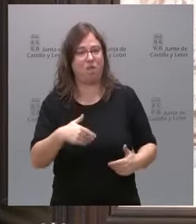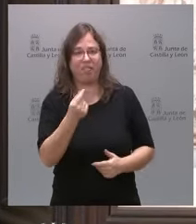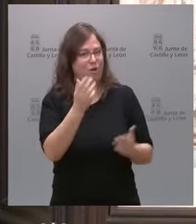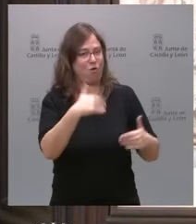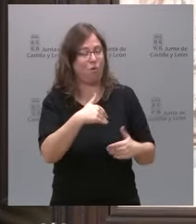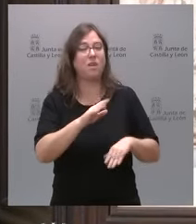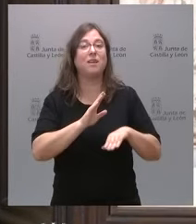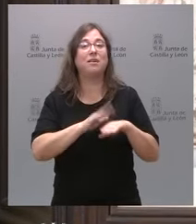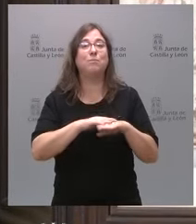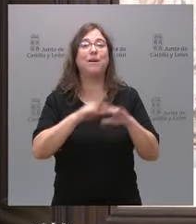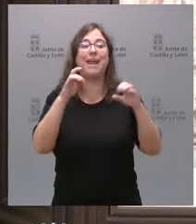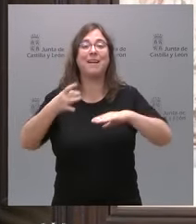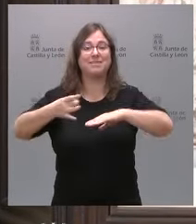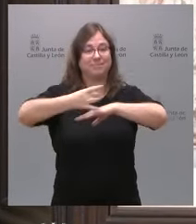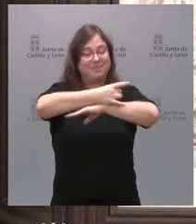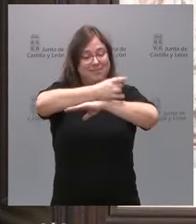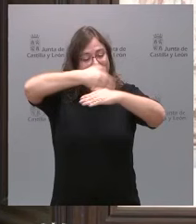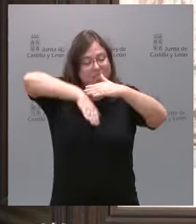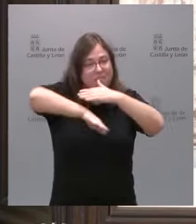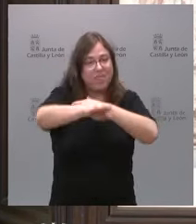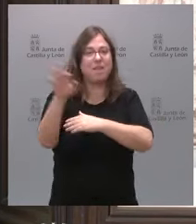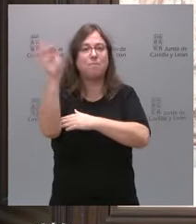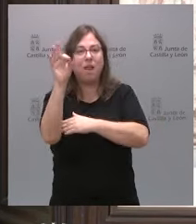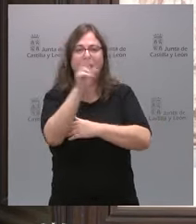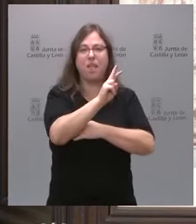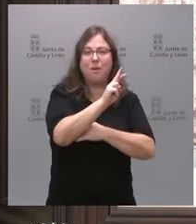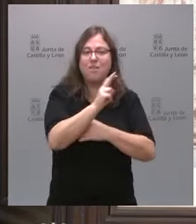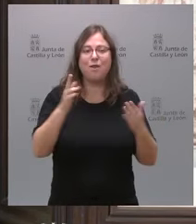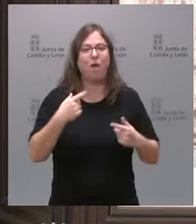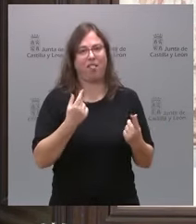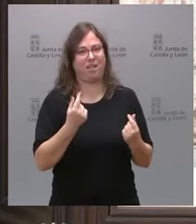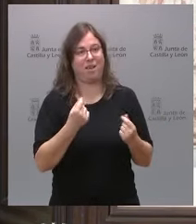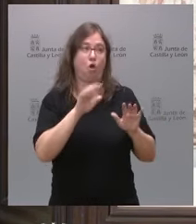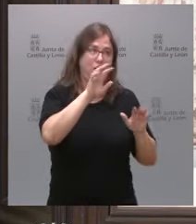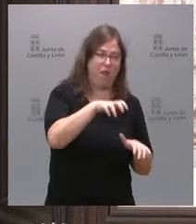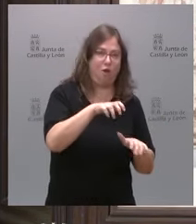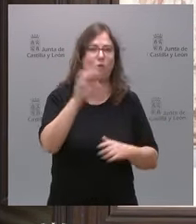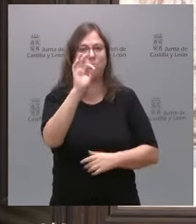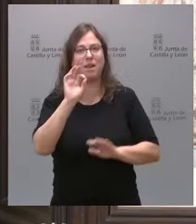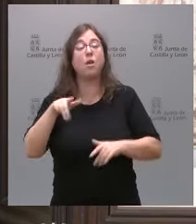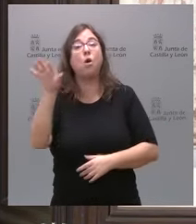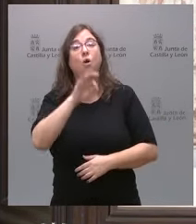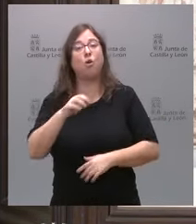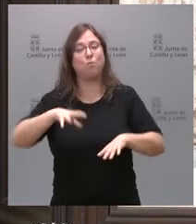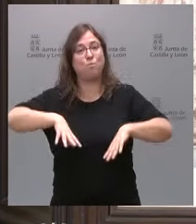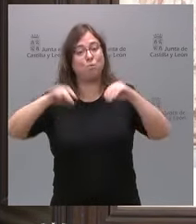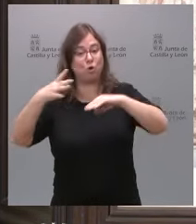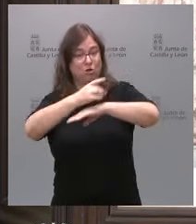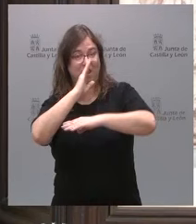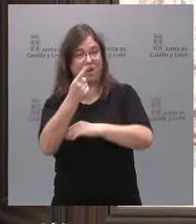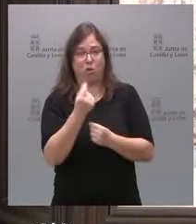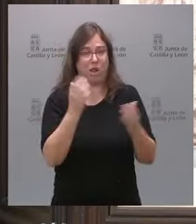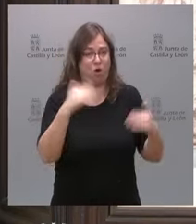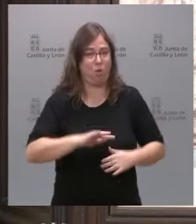para los soterramientos de Valladolid, de Palencia o de León, o para el tren directo de Burgos. No tiene